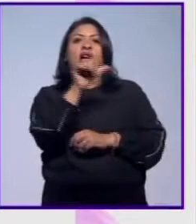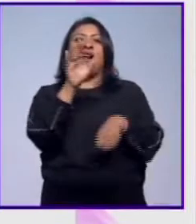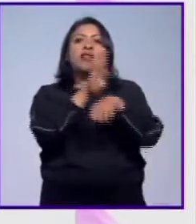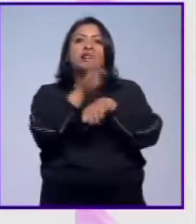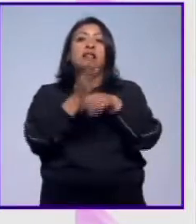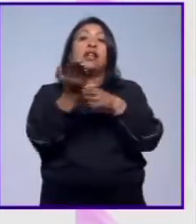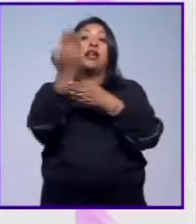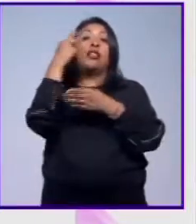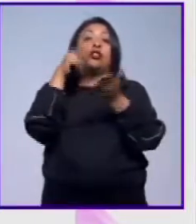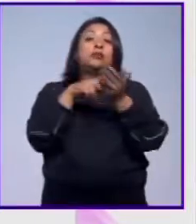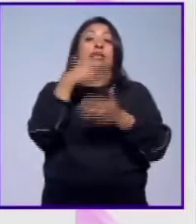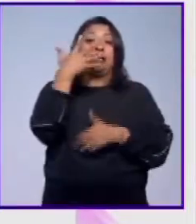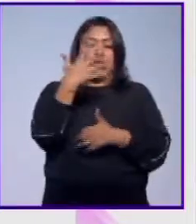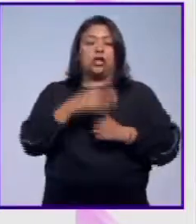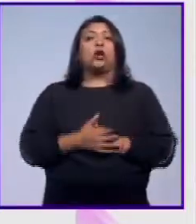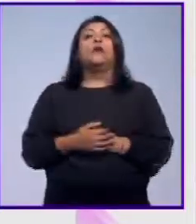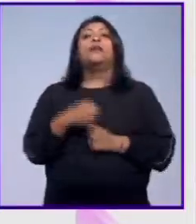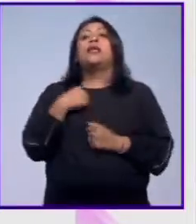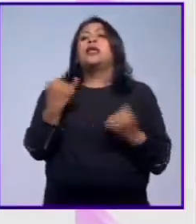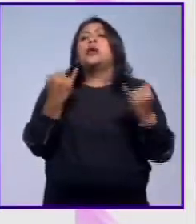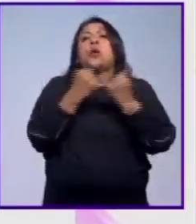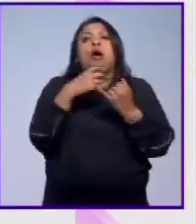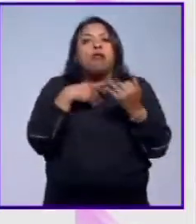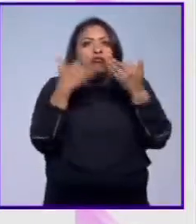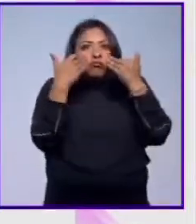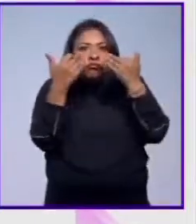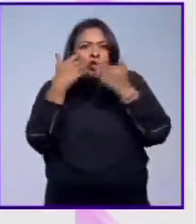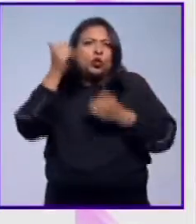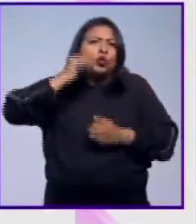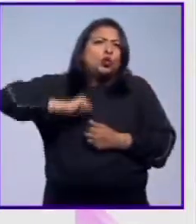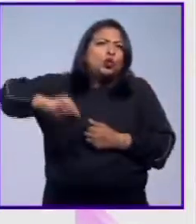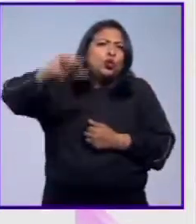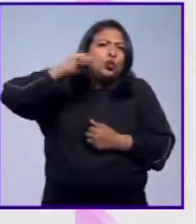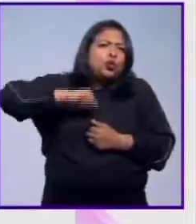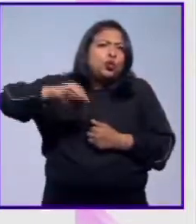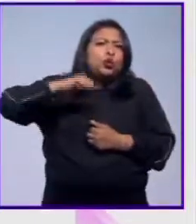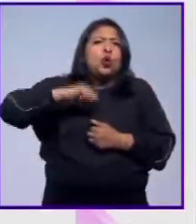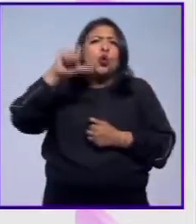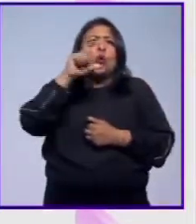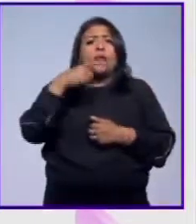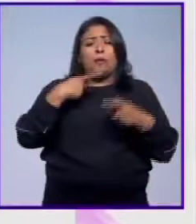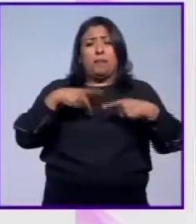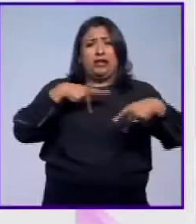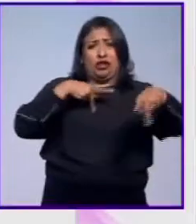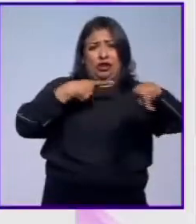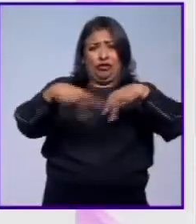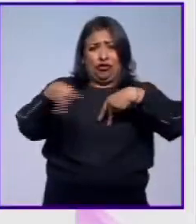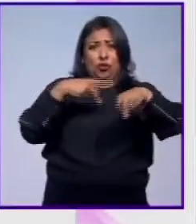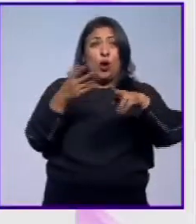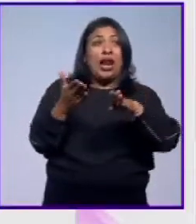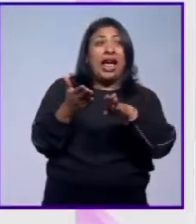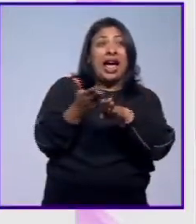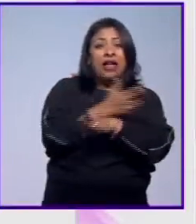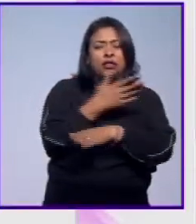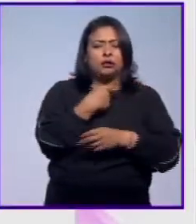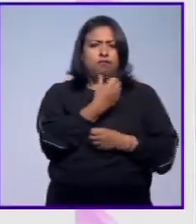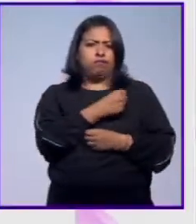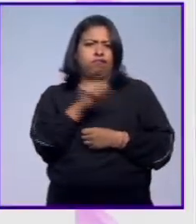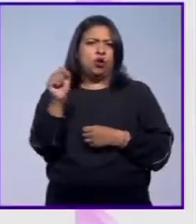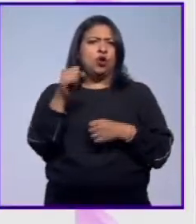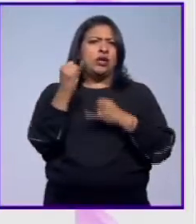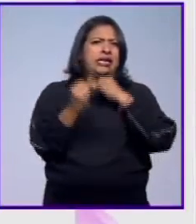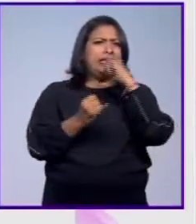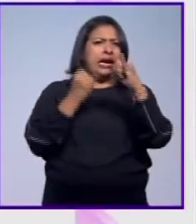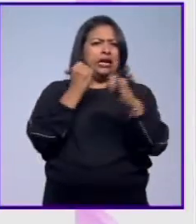en 2005. También hay vestigios de esos viejos tiempos cuando los futbolistas, antes de ser las superestrellas